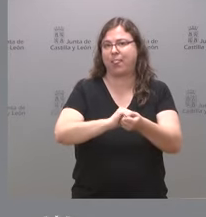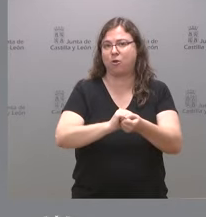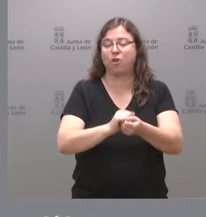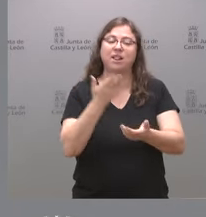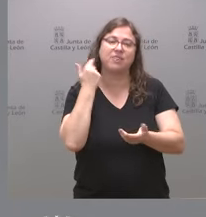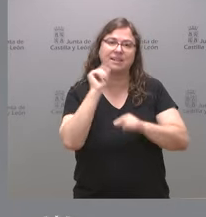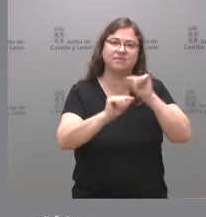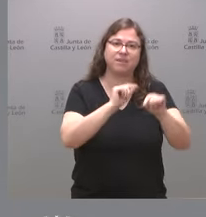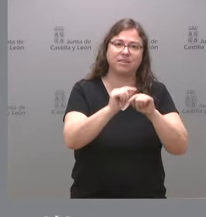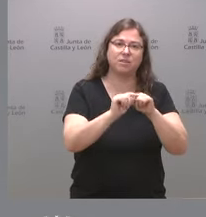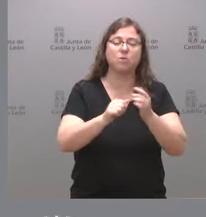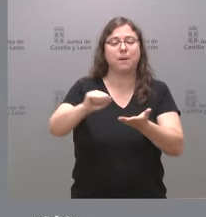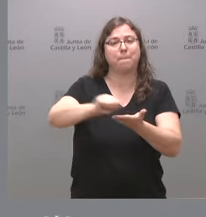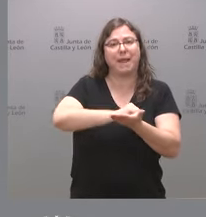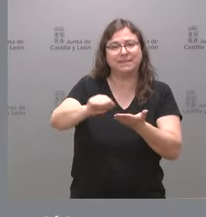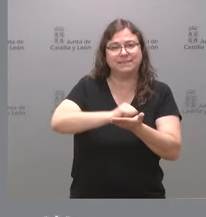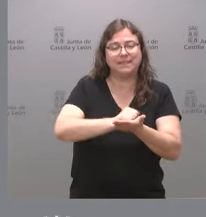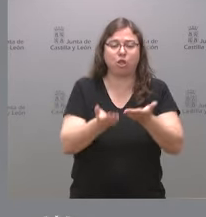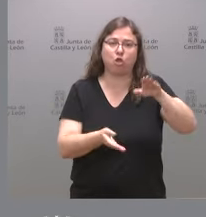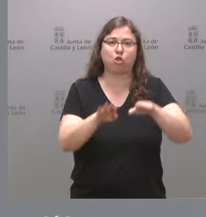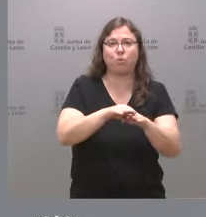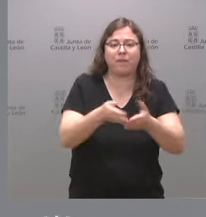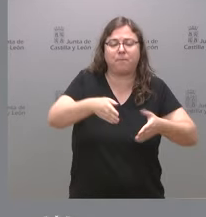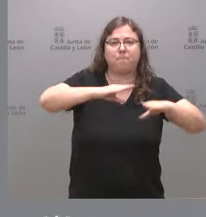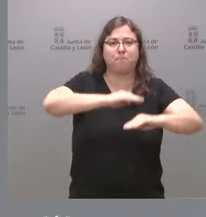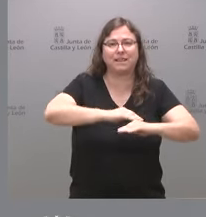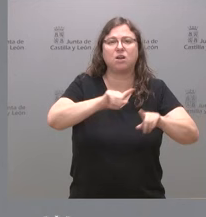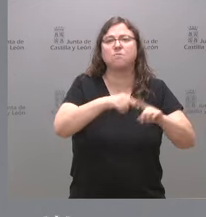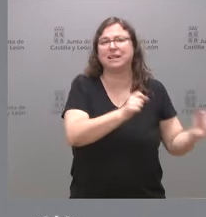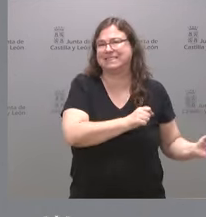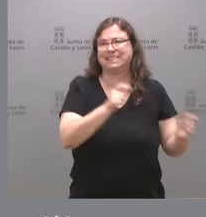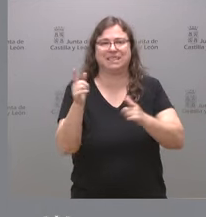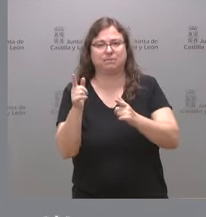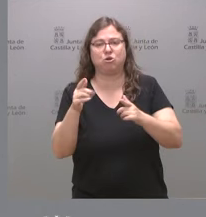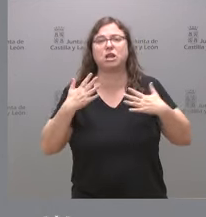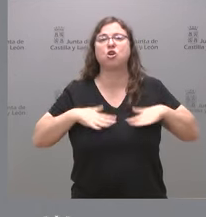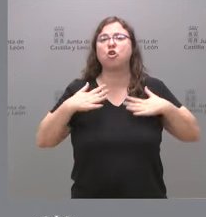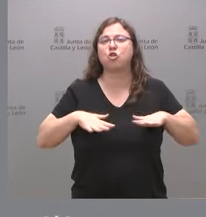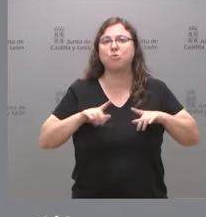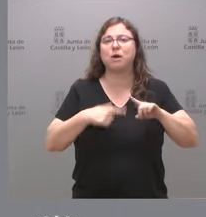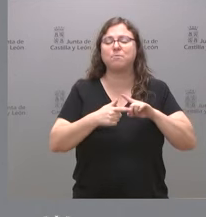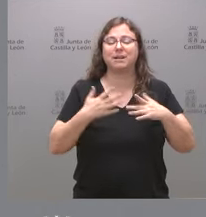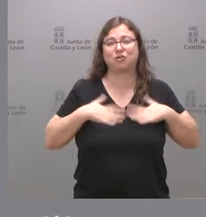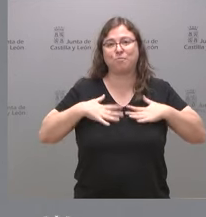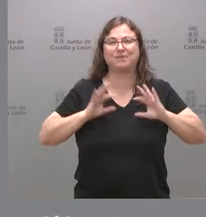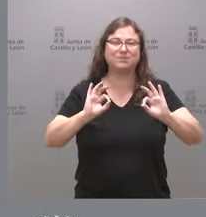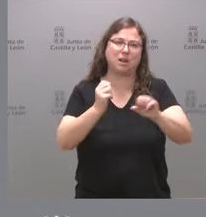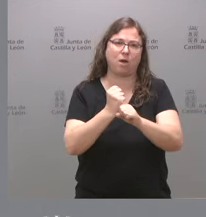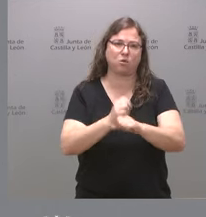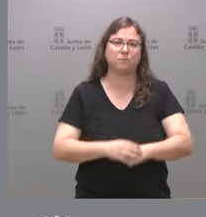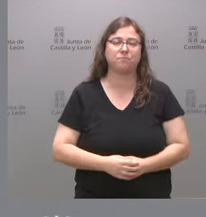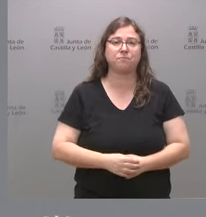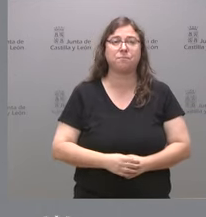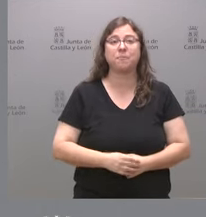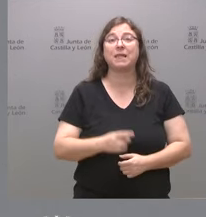desinfección, también planchado, doblado, empaquetado y transporte de la ropa de línea y de uniformidad. Estamos